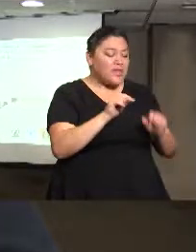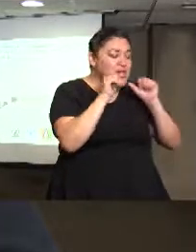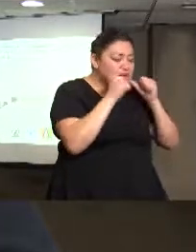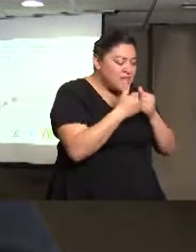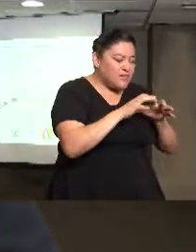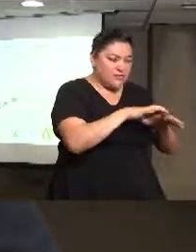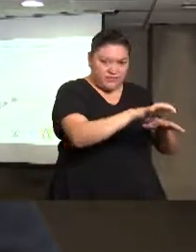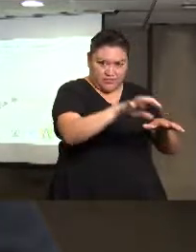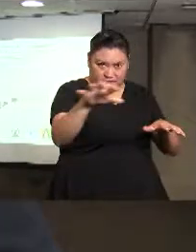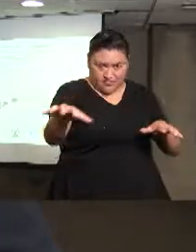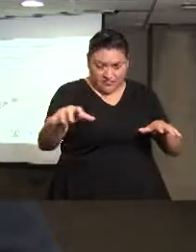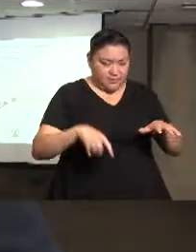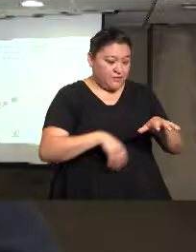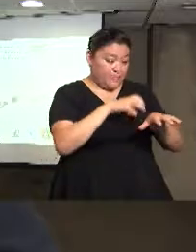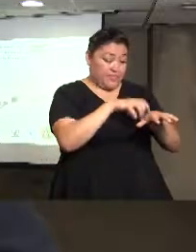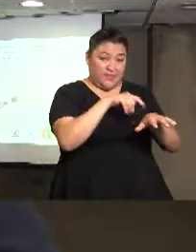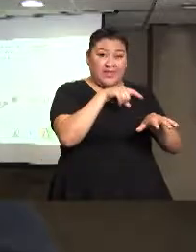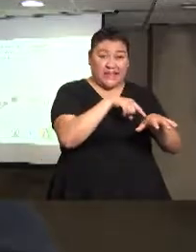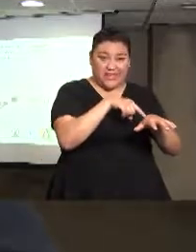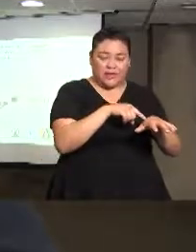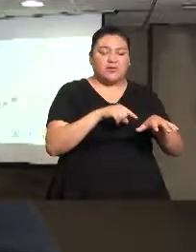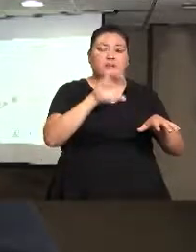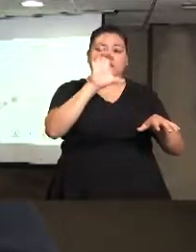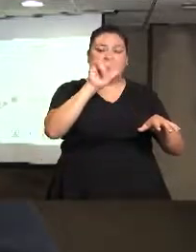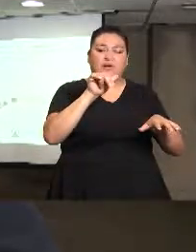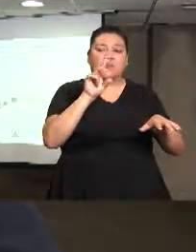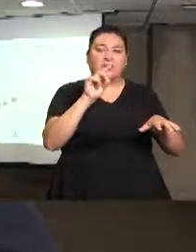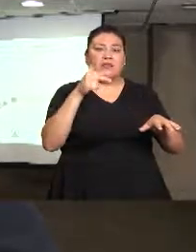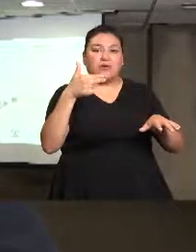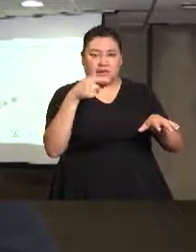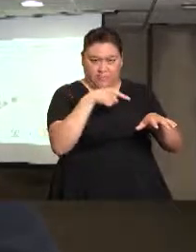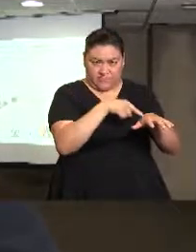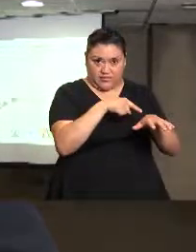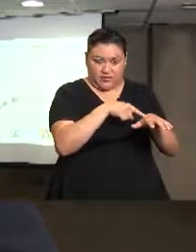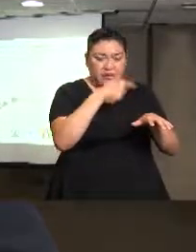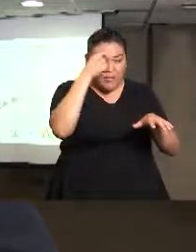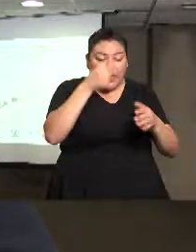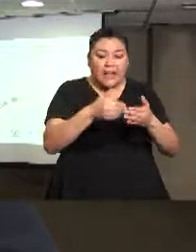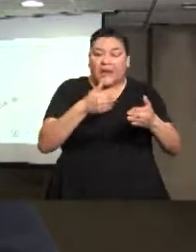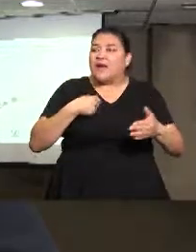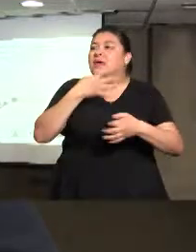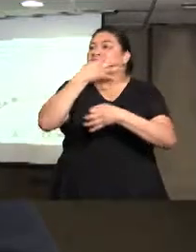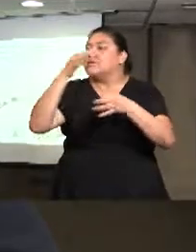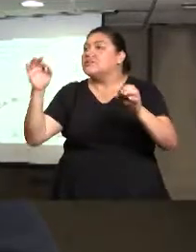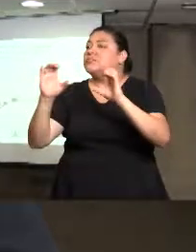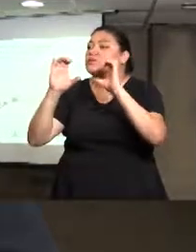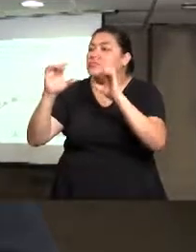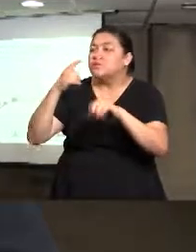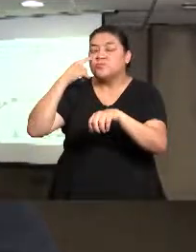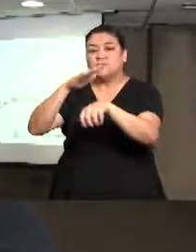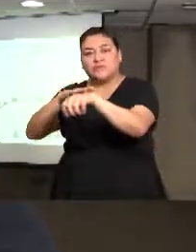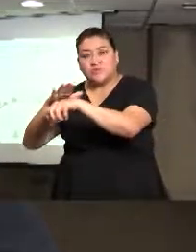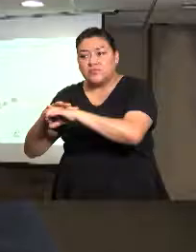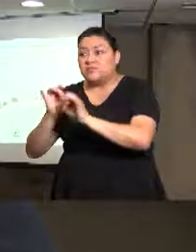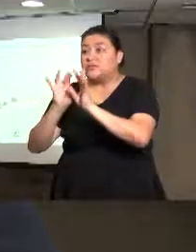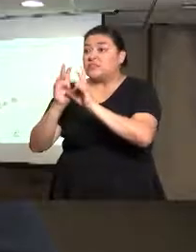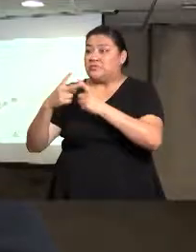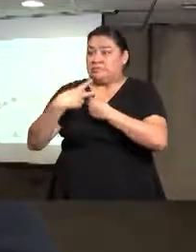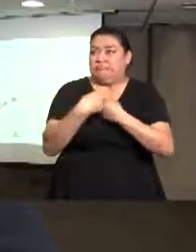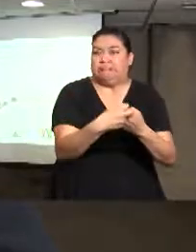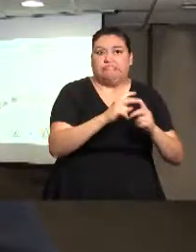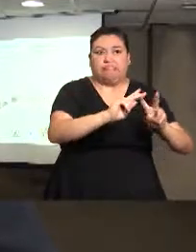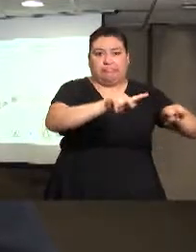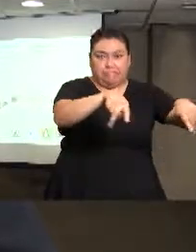entre ellas, la Comisión Nacional de Derechos Humanos, para poder trabajar en la prevención, la atención y la erradicación de este delito,